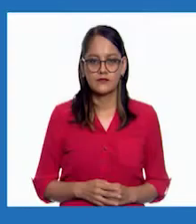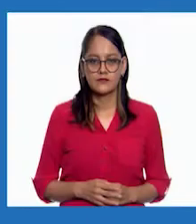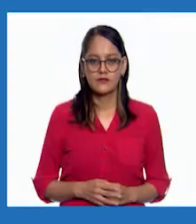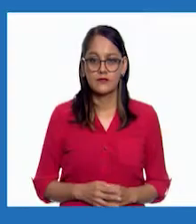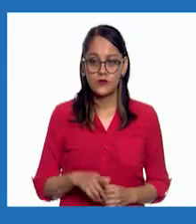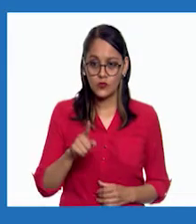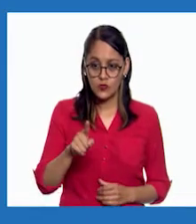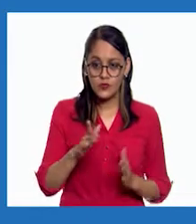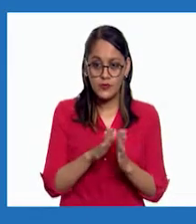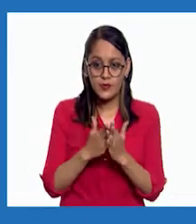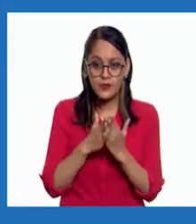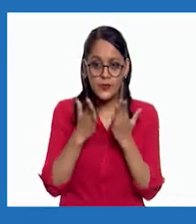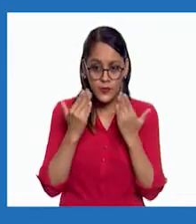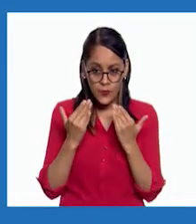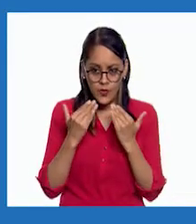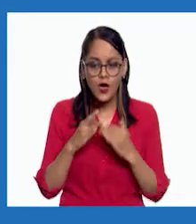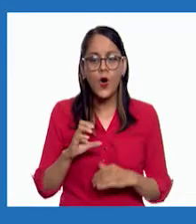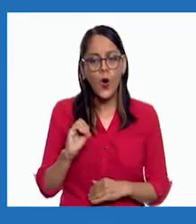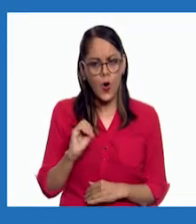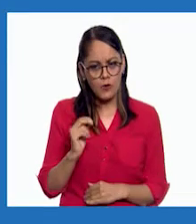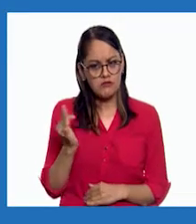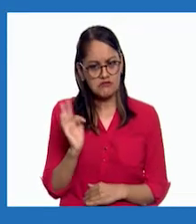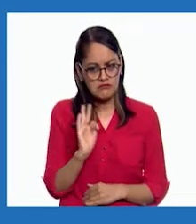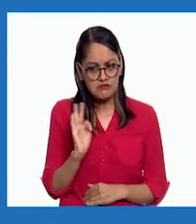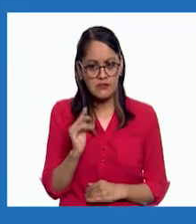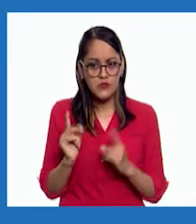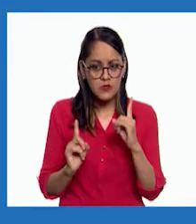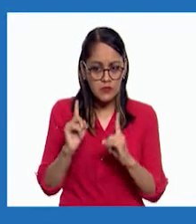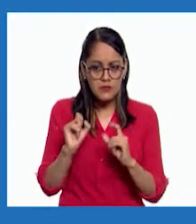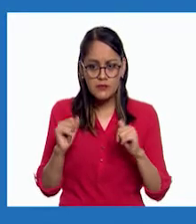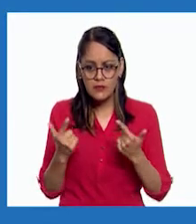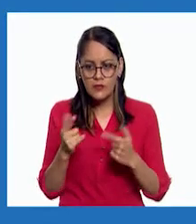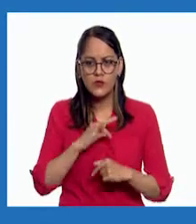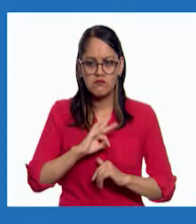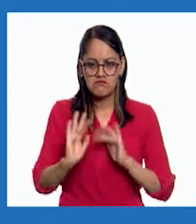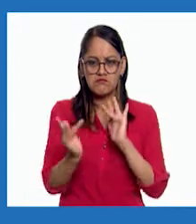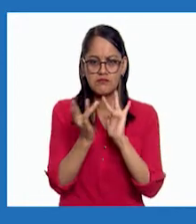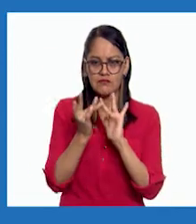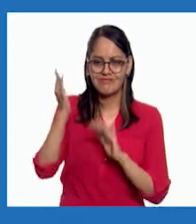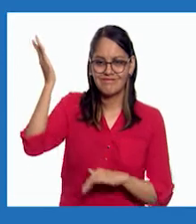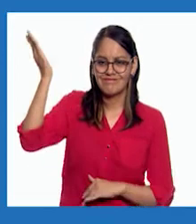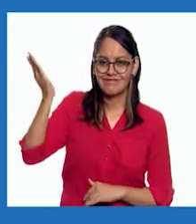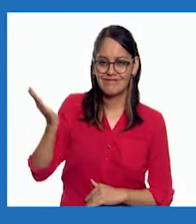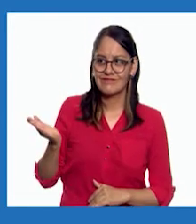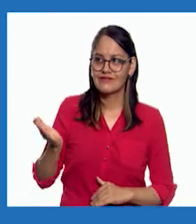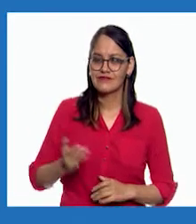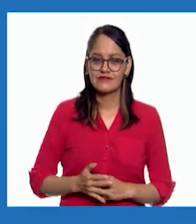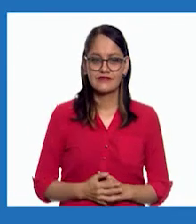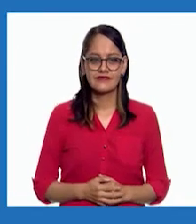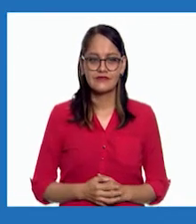Si no tienes los libros de texto o necesitas ayuda para resolver tus dudas, contáctanos.